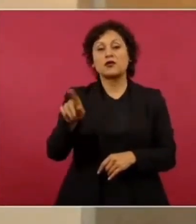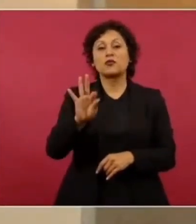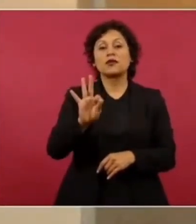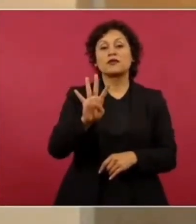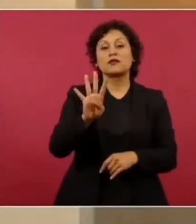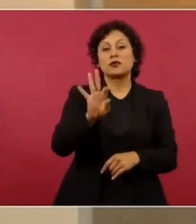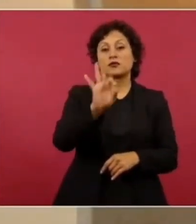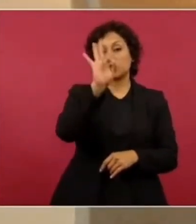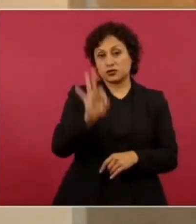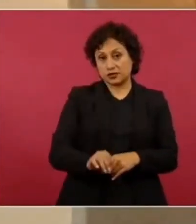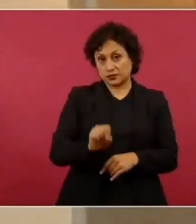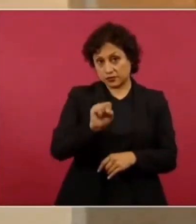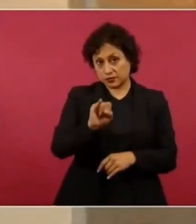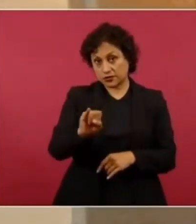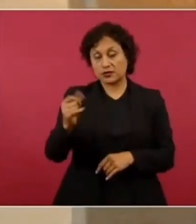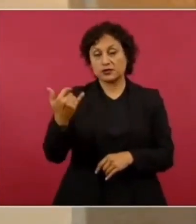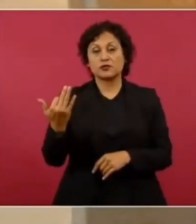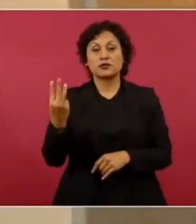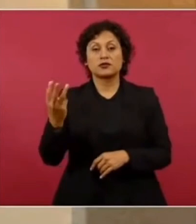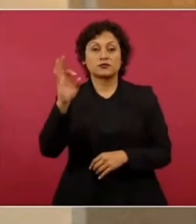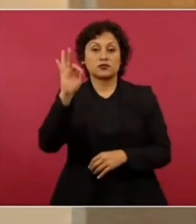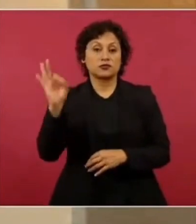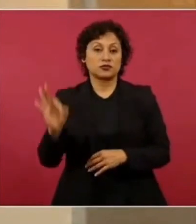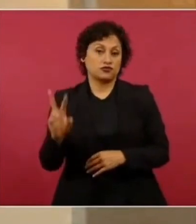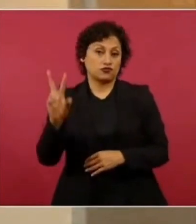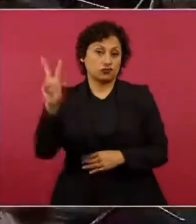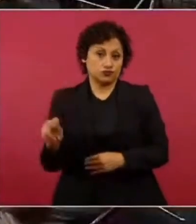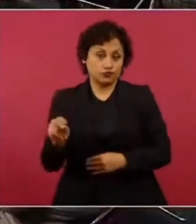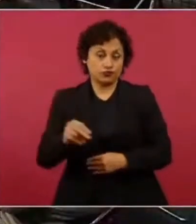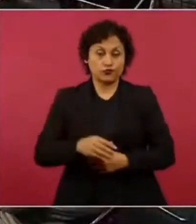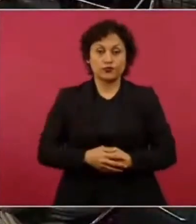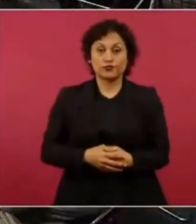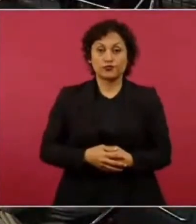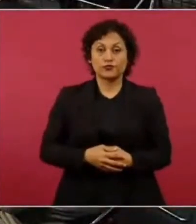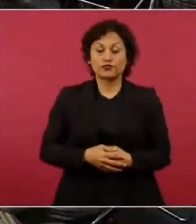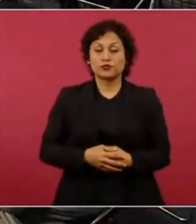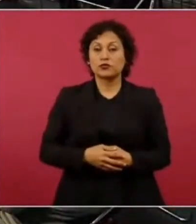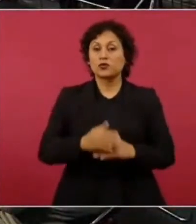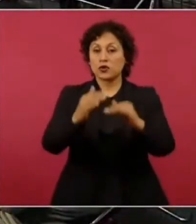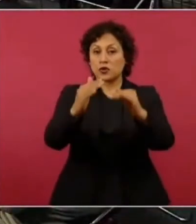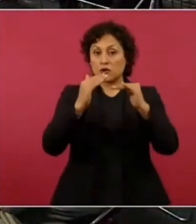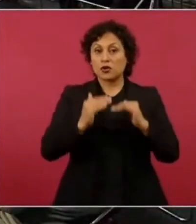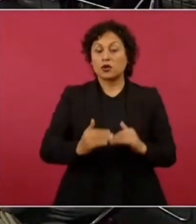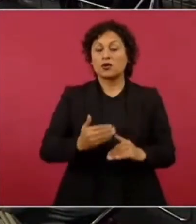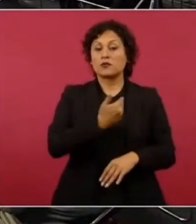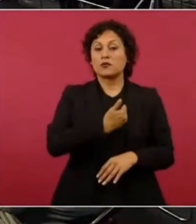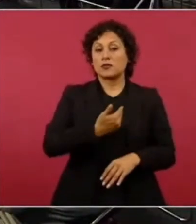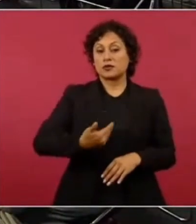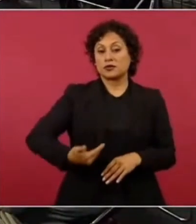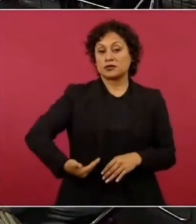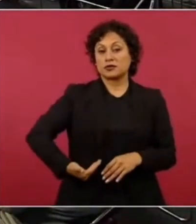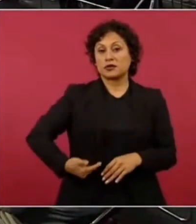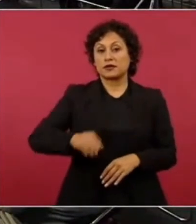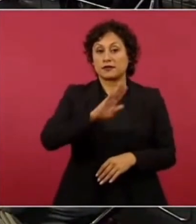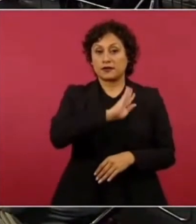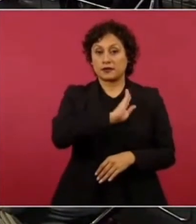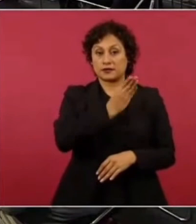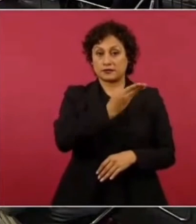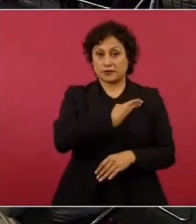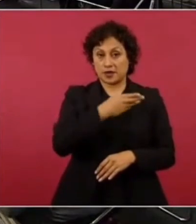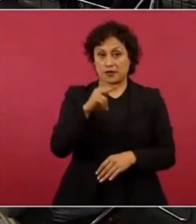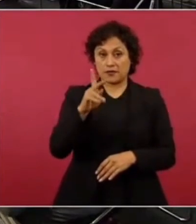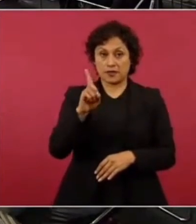% de aprobación y 53% de desaprobación así como el presidente de España Pedro